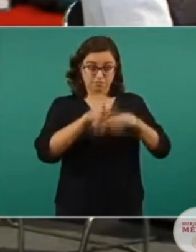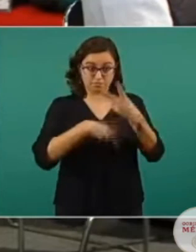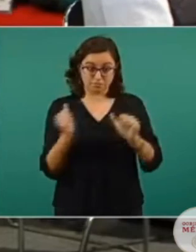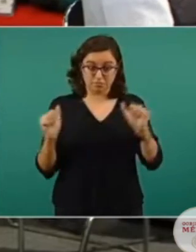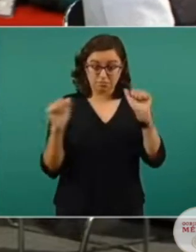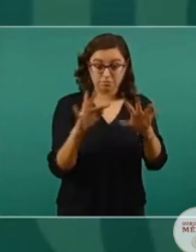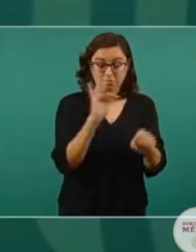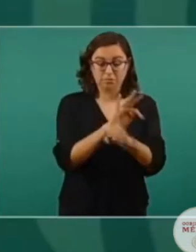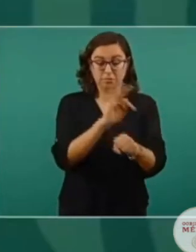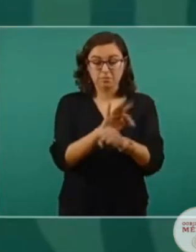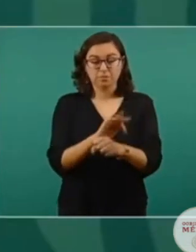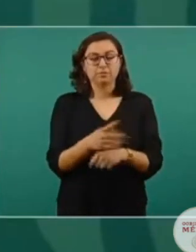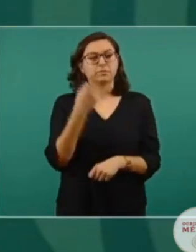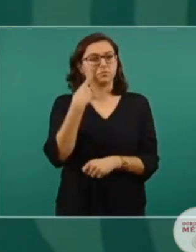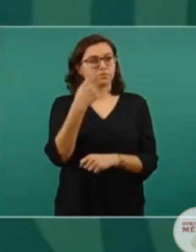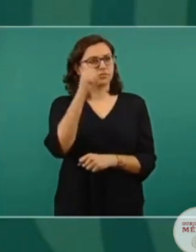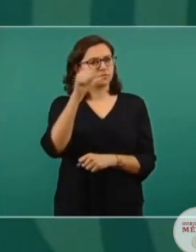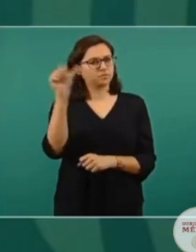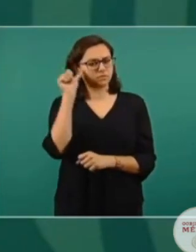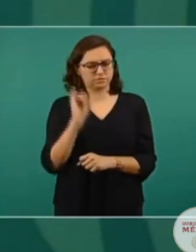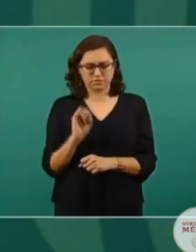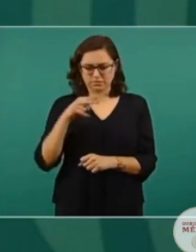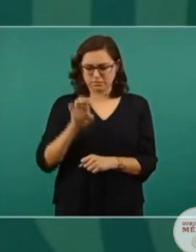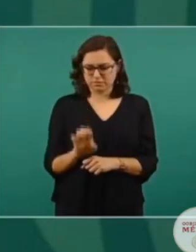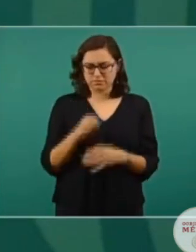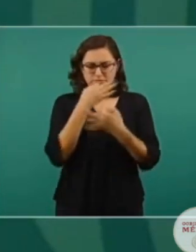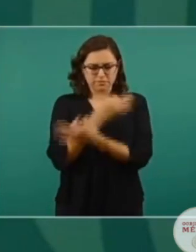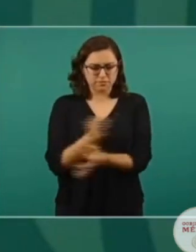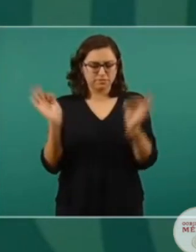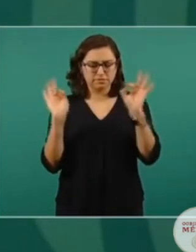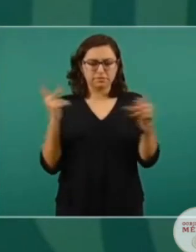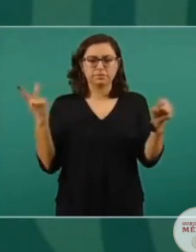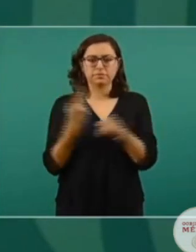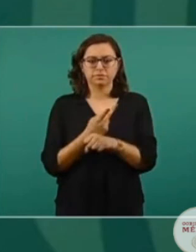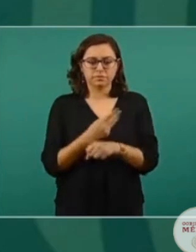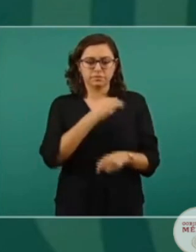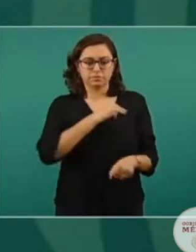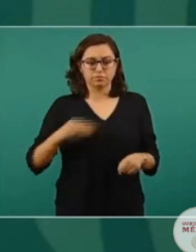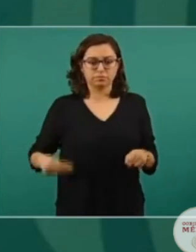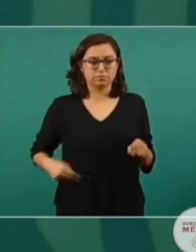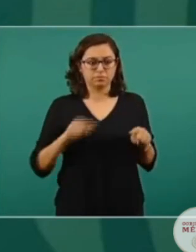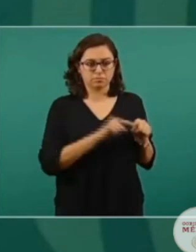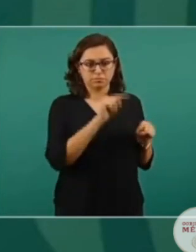dio el INE ayer de algunos municipios, pero